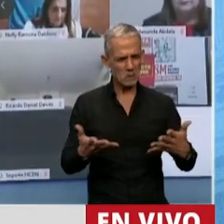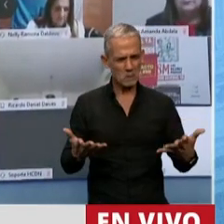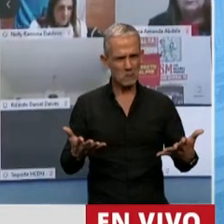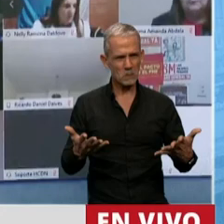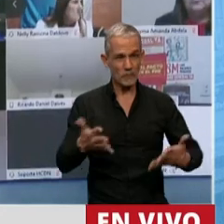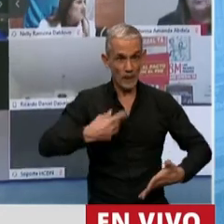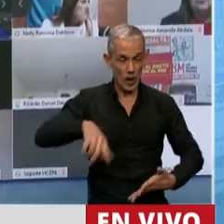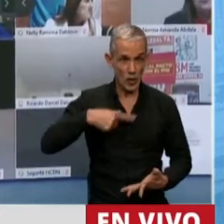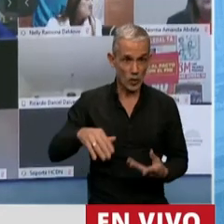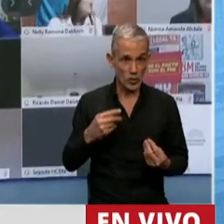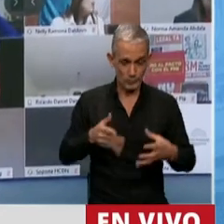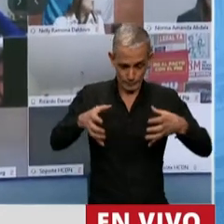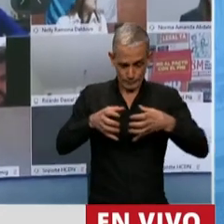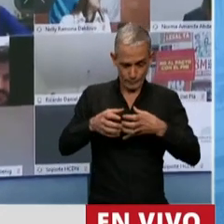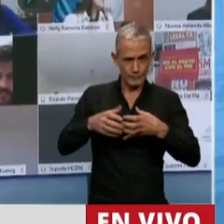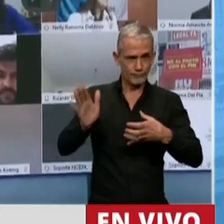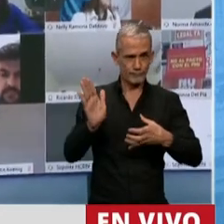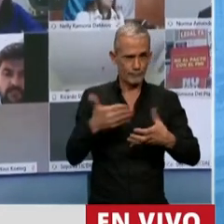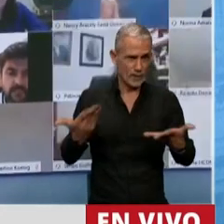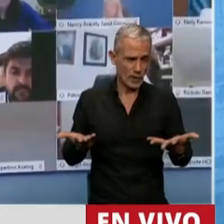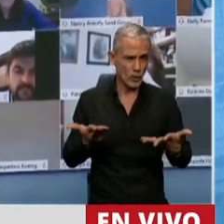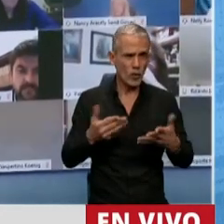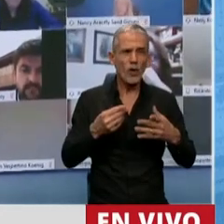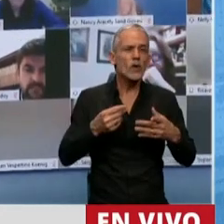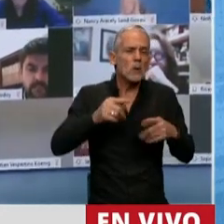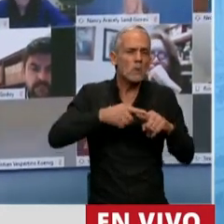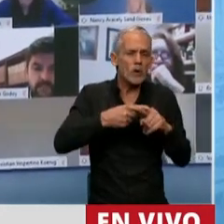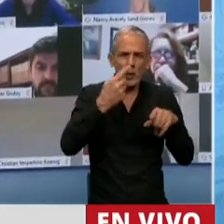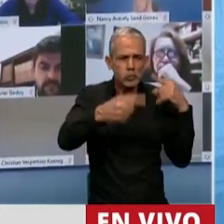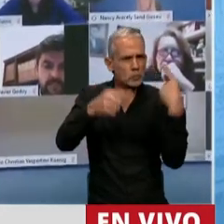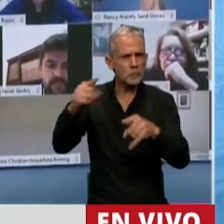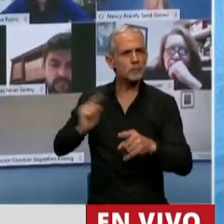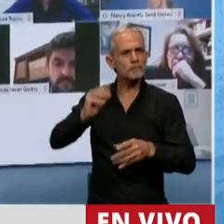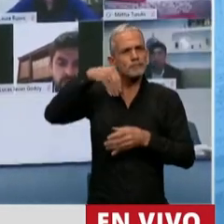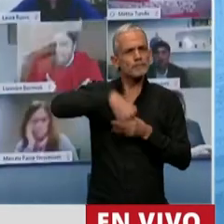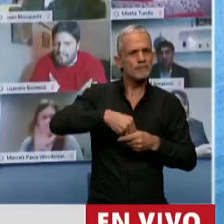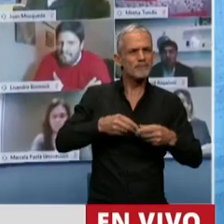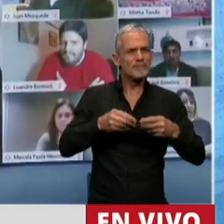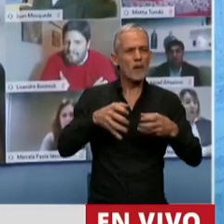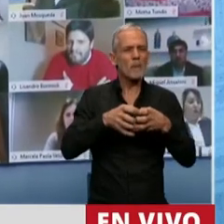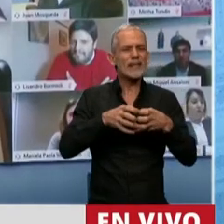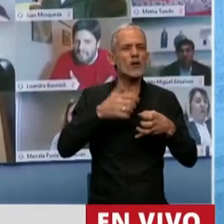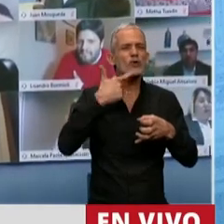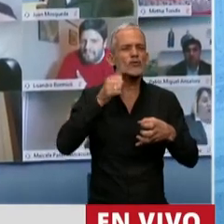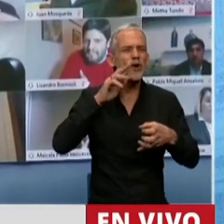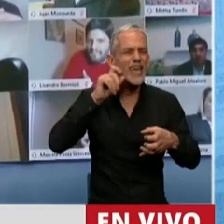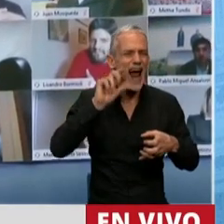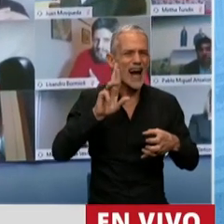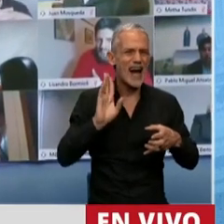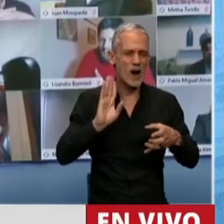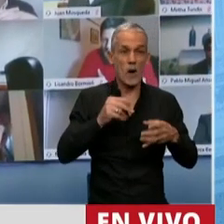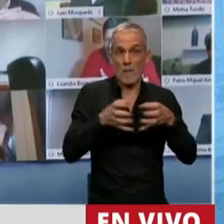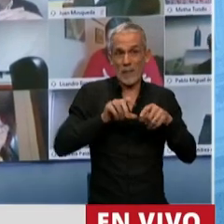Nosotros somos un frente de diversas expresiones, yo pertenezco al Partido Solidario, un partido político,